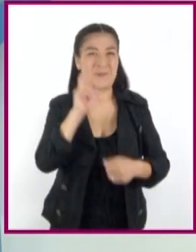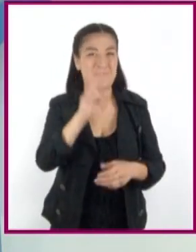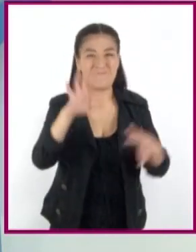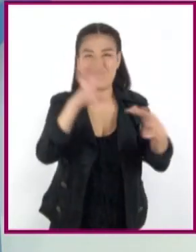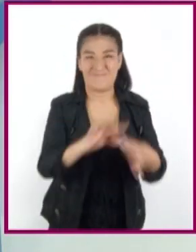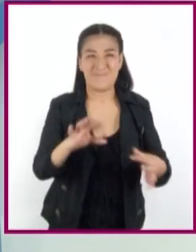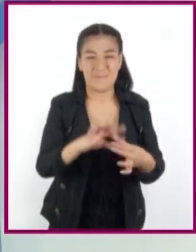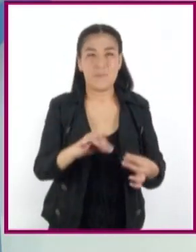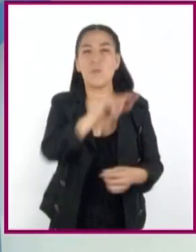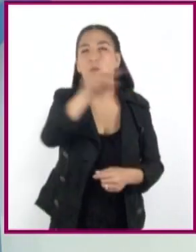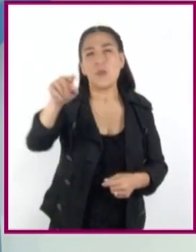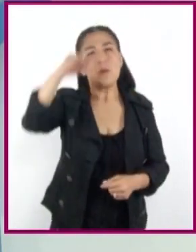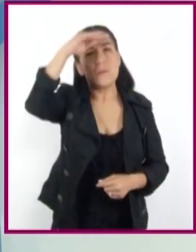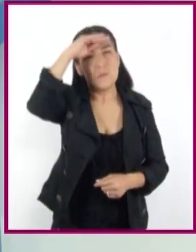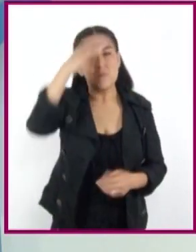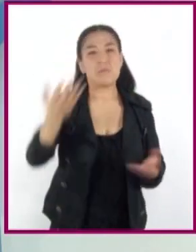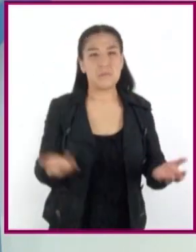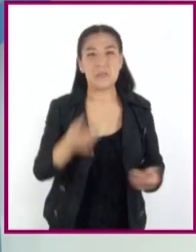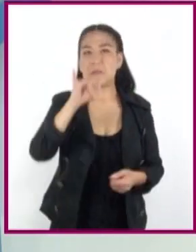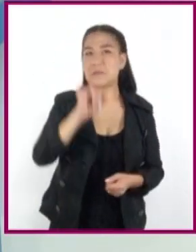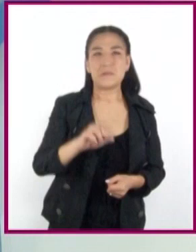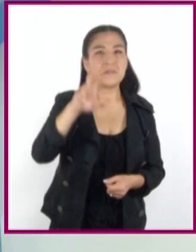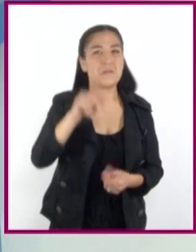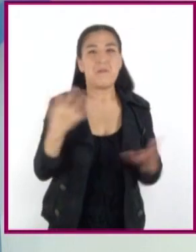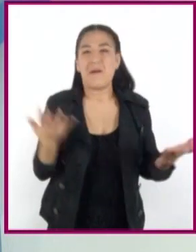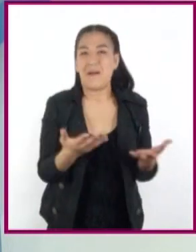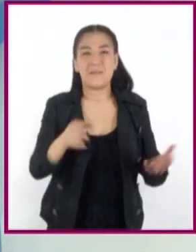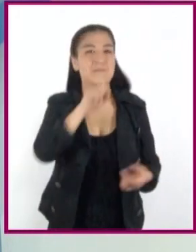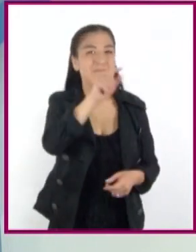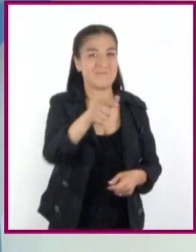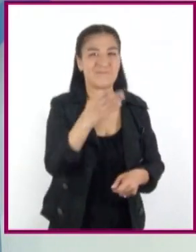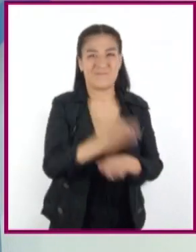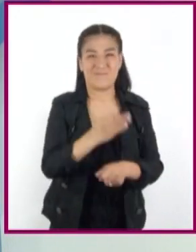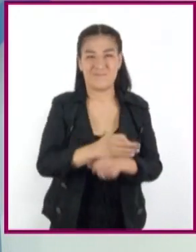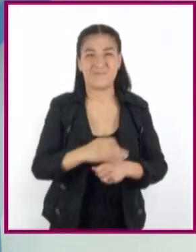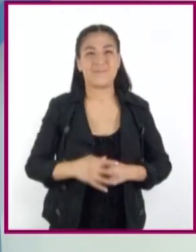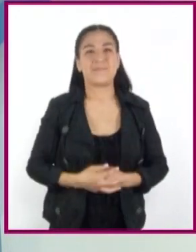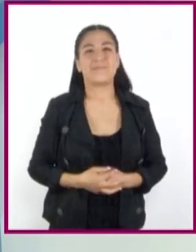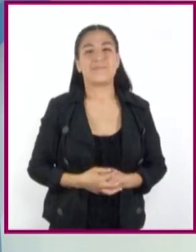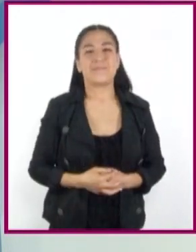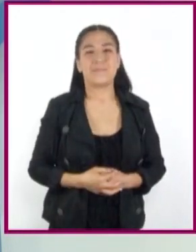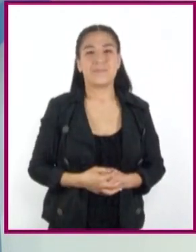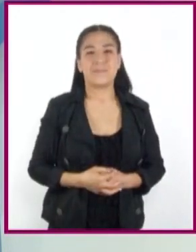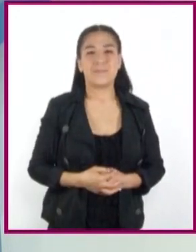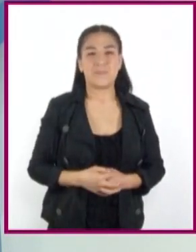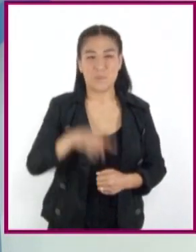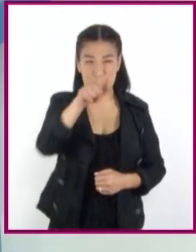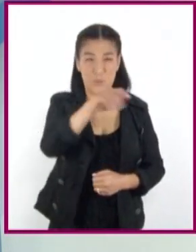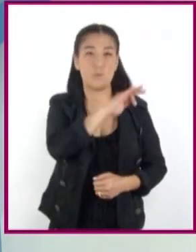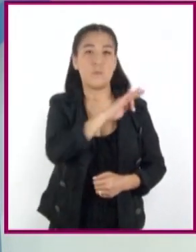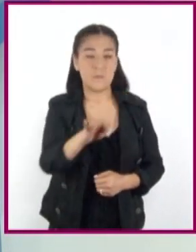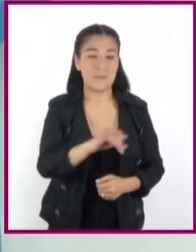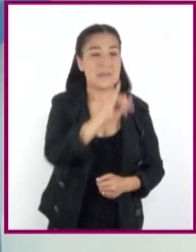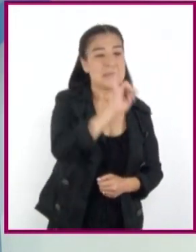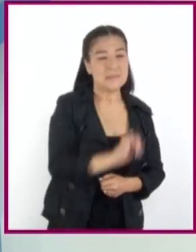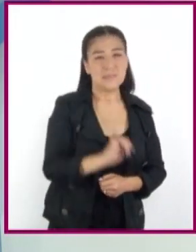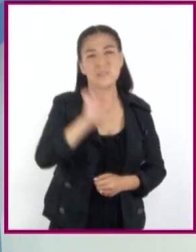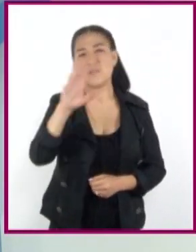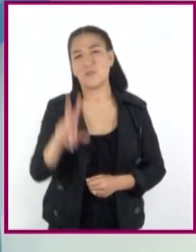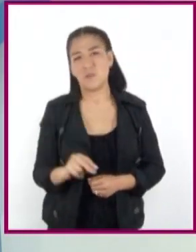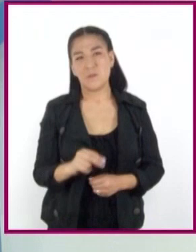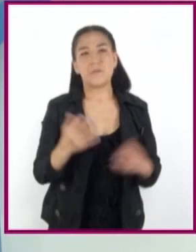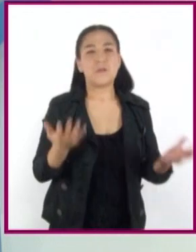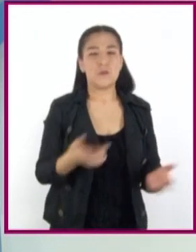plantean, piensen si realizan o no las acciones que se mencionan. Pueden contestar con un sí o no,